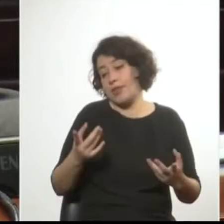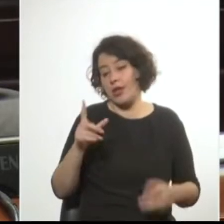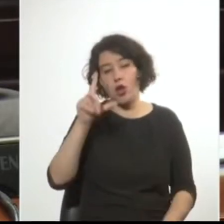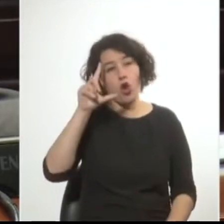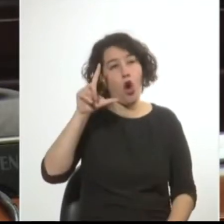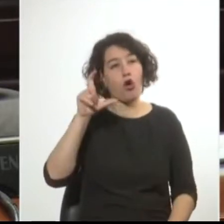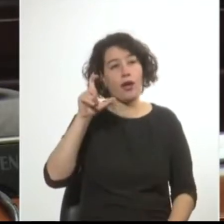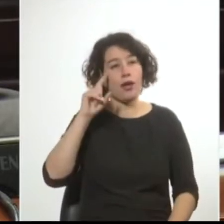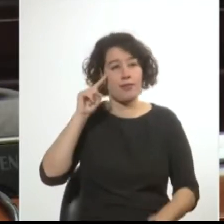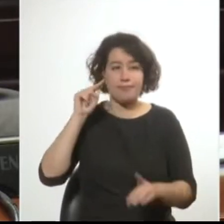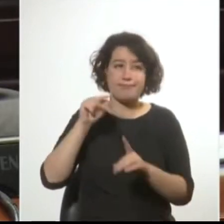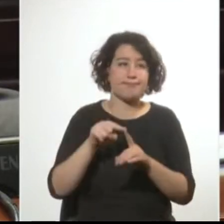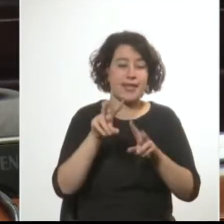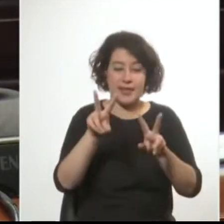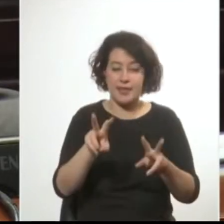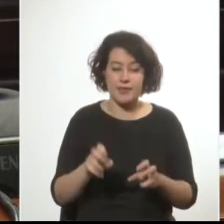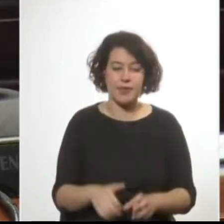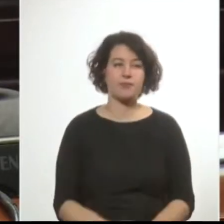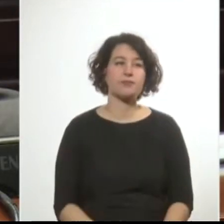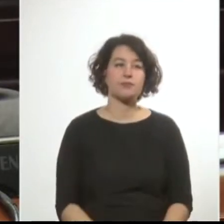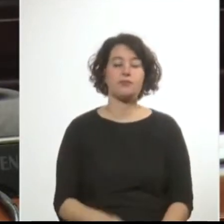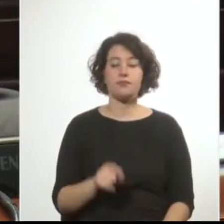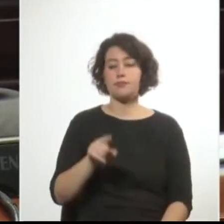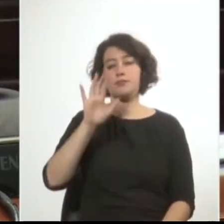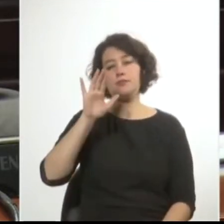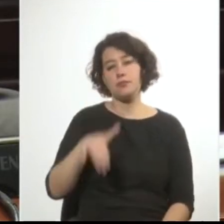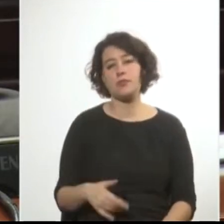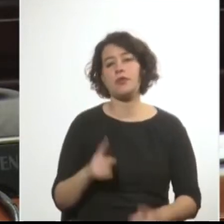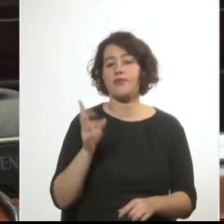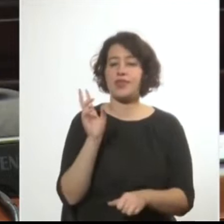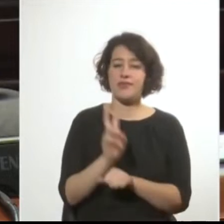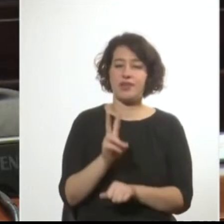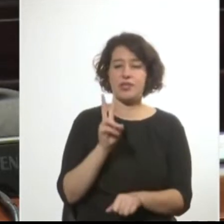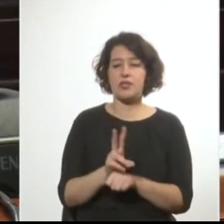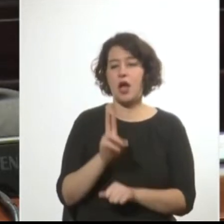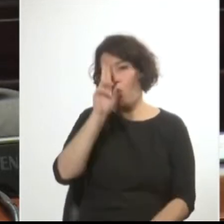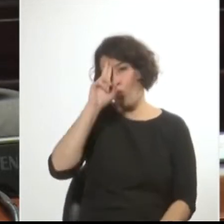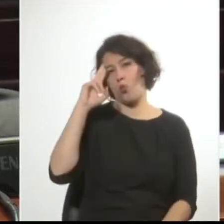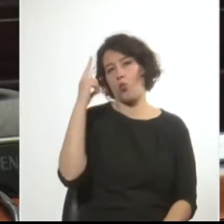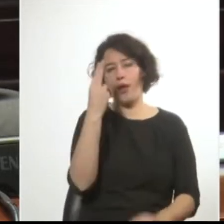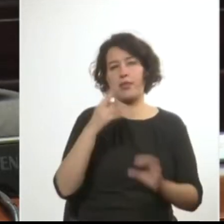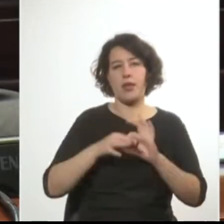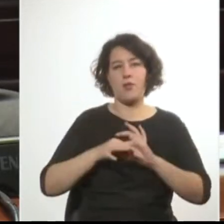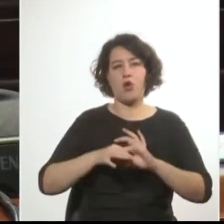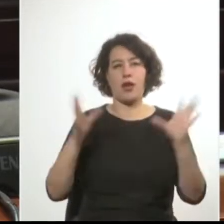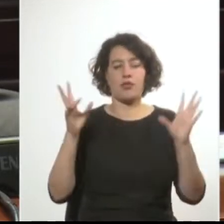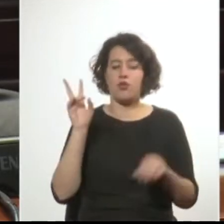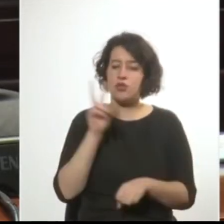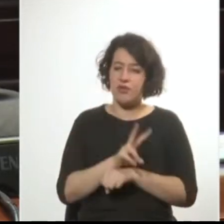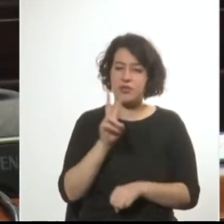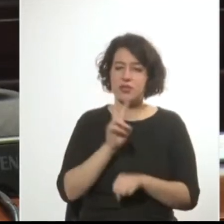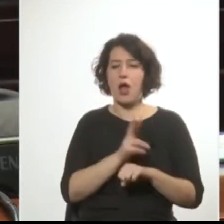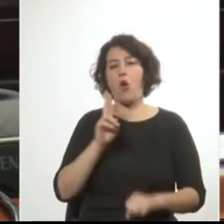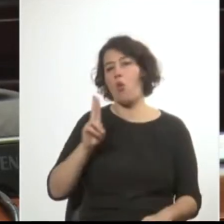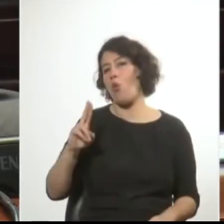en el enfoque de este tema. Eso hay que hacerlo en defensa de un Uruguay democrático, en defensa de un